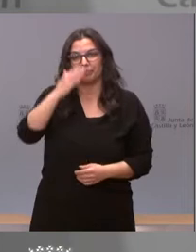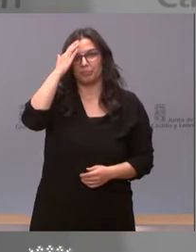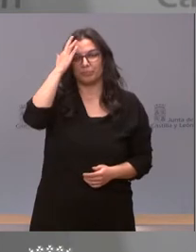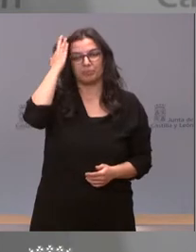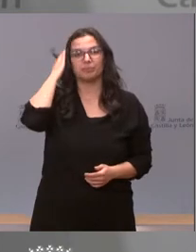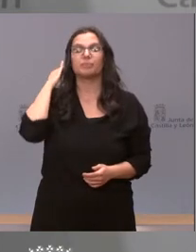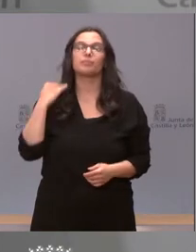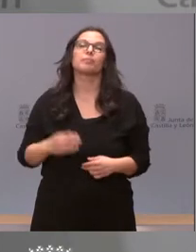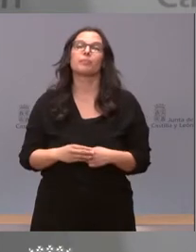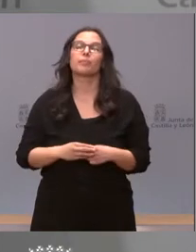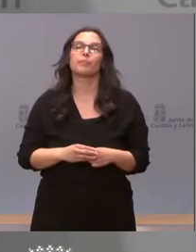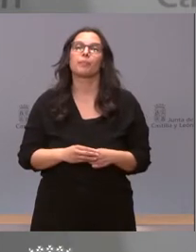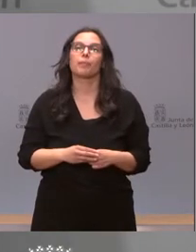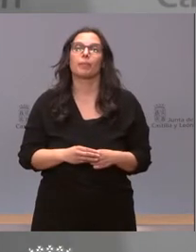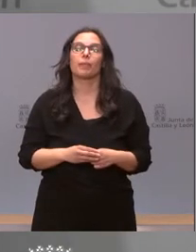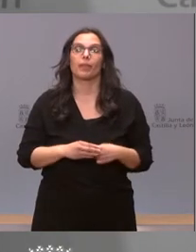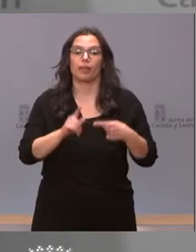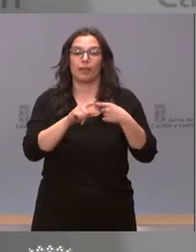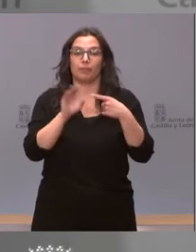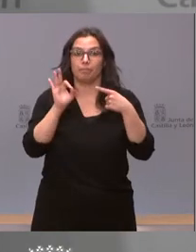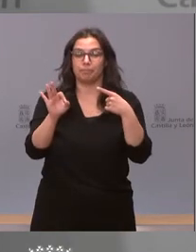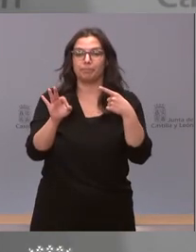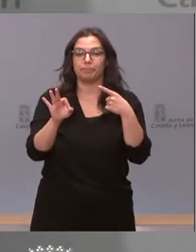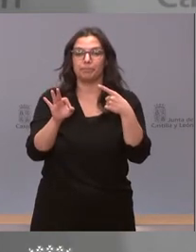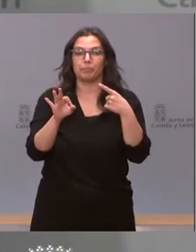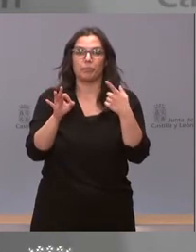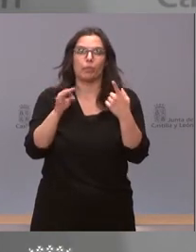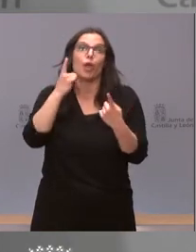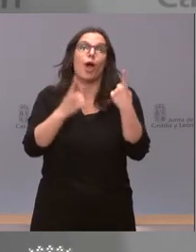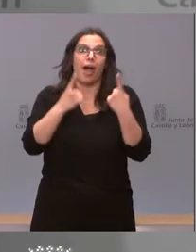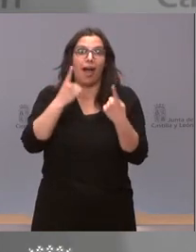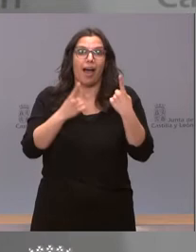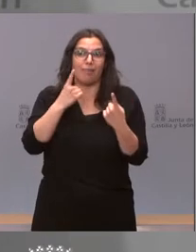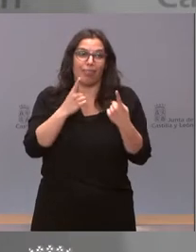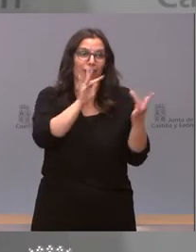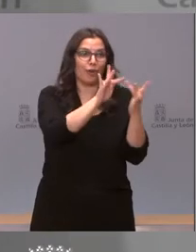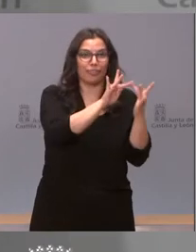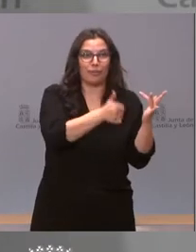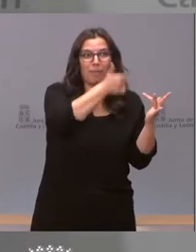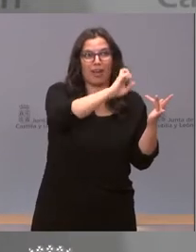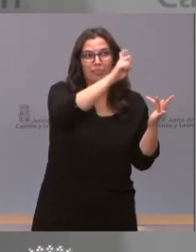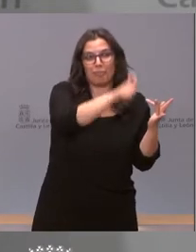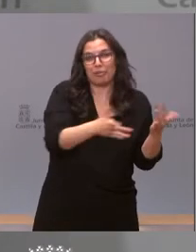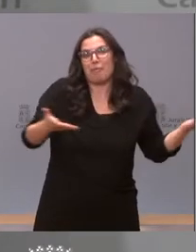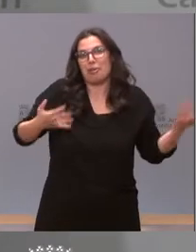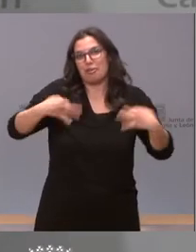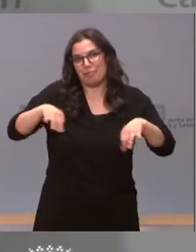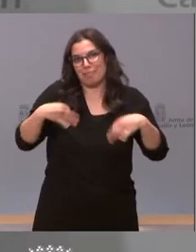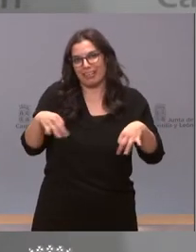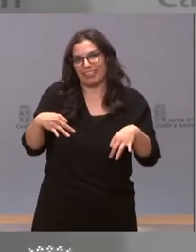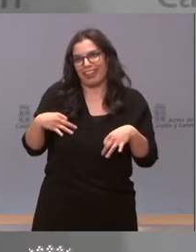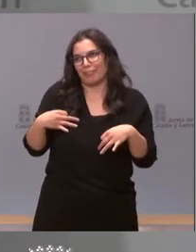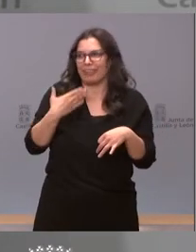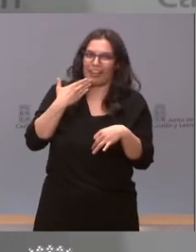Con respecto, a veces se convive menos que con otros, pero lo normal es que sea conviviente.